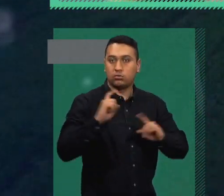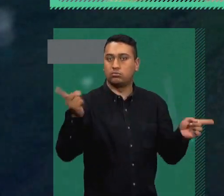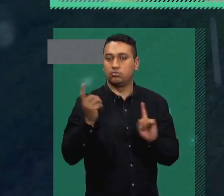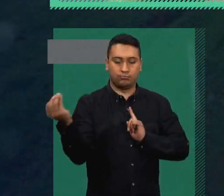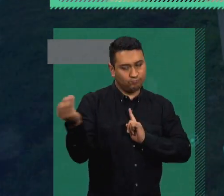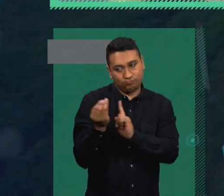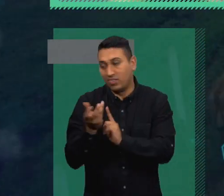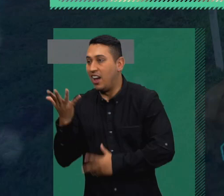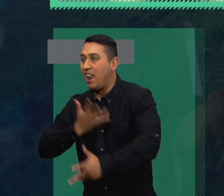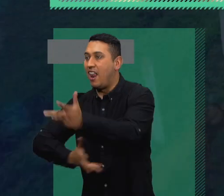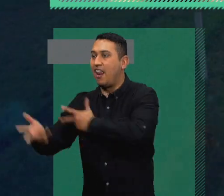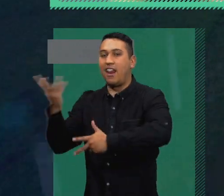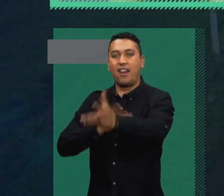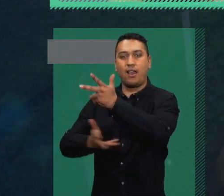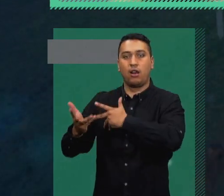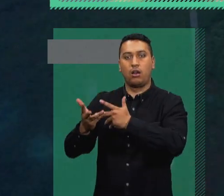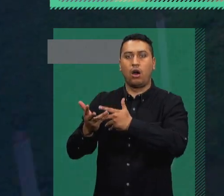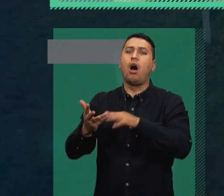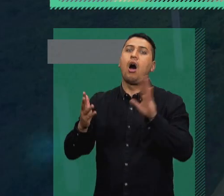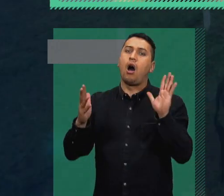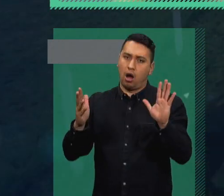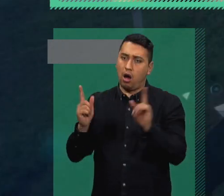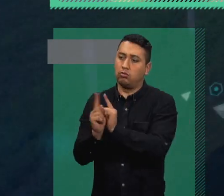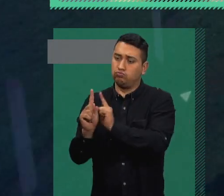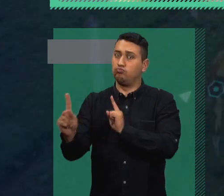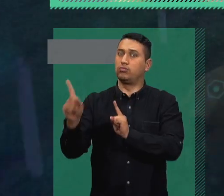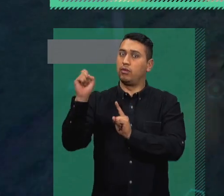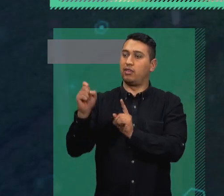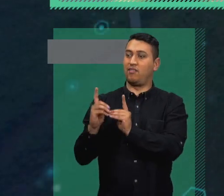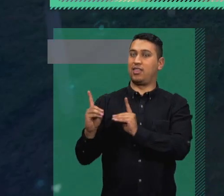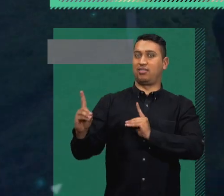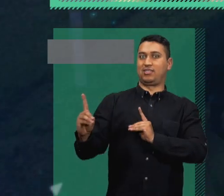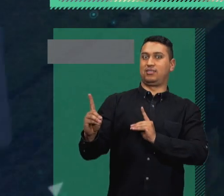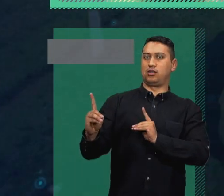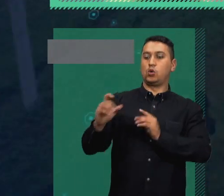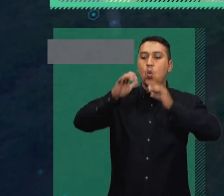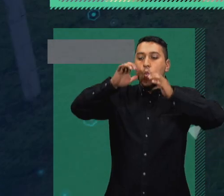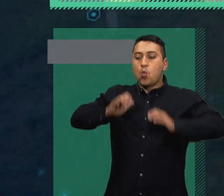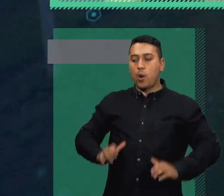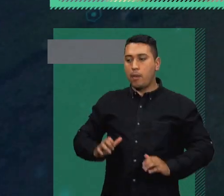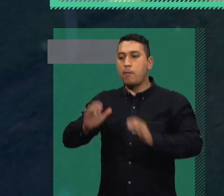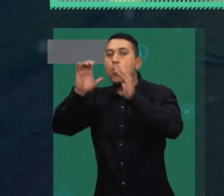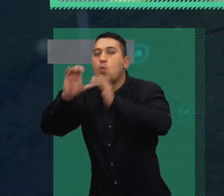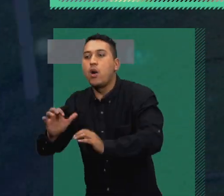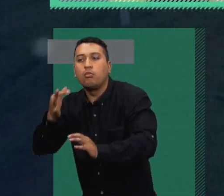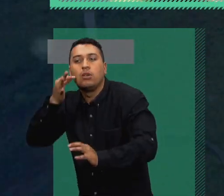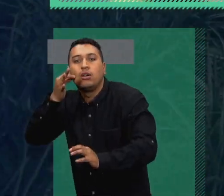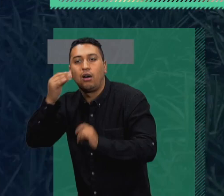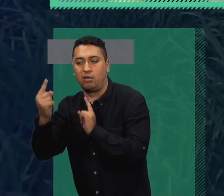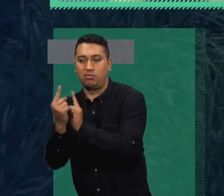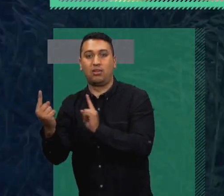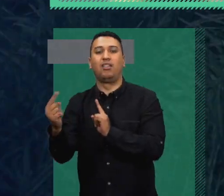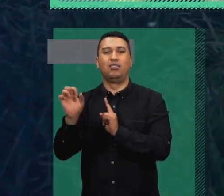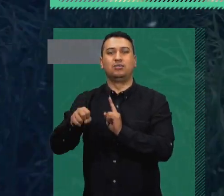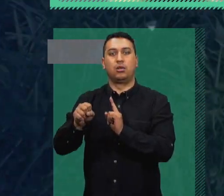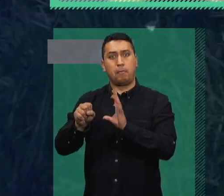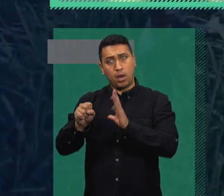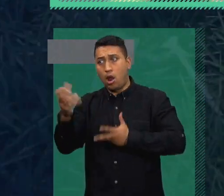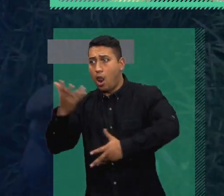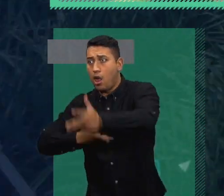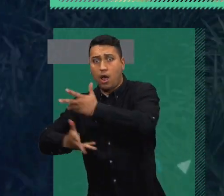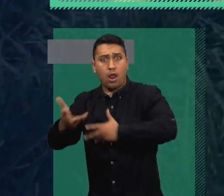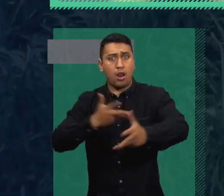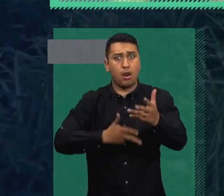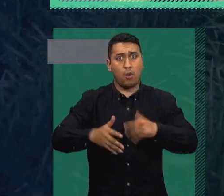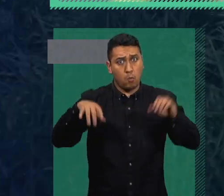herramientas que tenemos a nuestra mano para mantenernos en contacto con nuestros seres queridos. Retomar también algunos planes que tengamos aplazados,